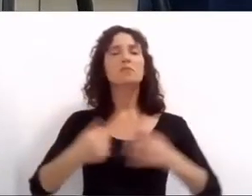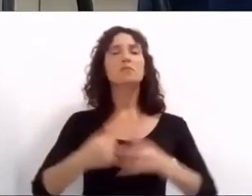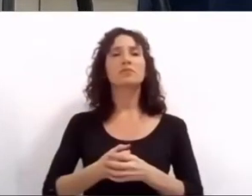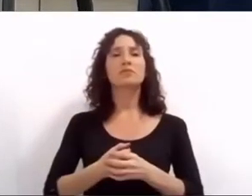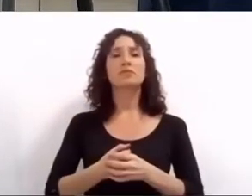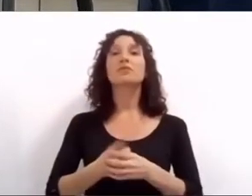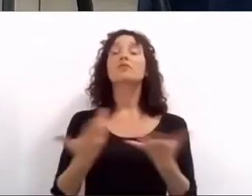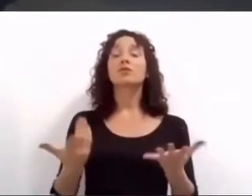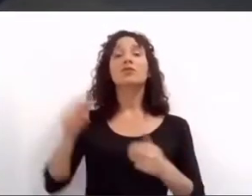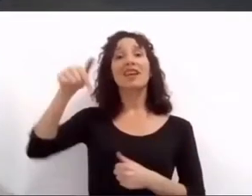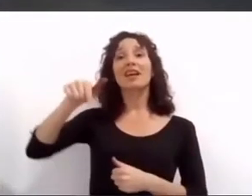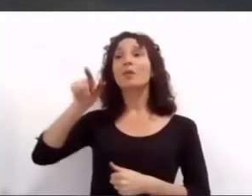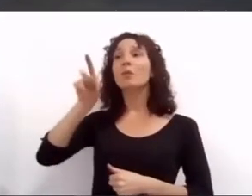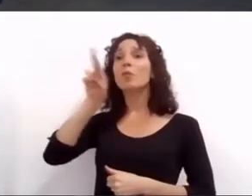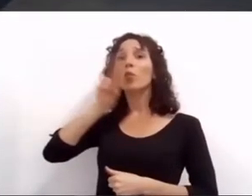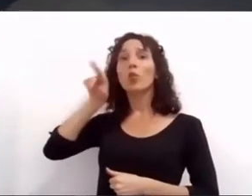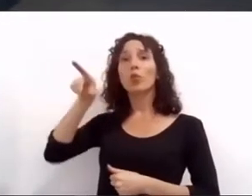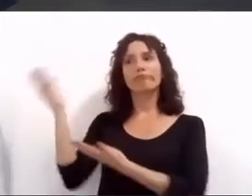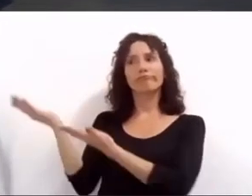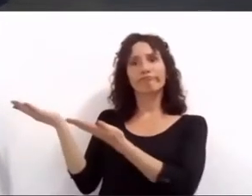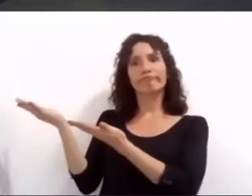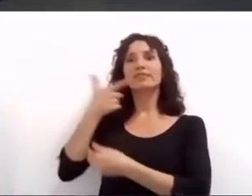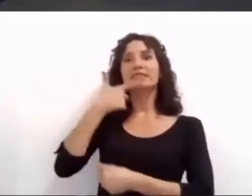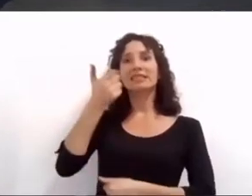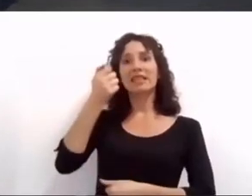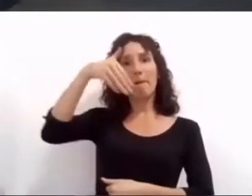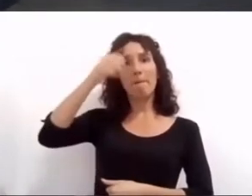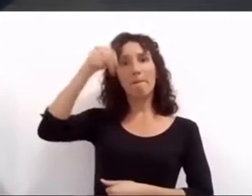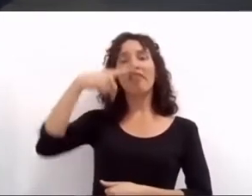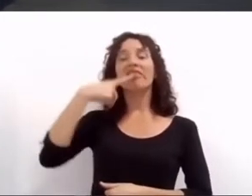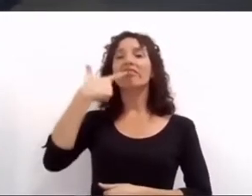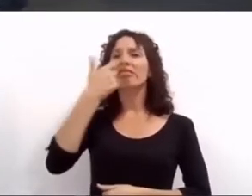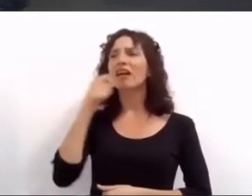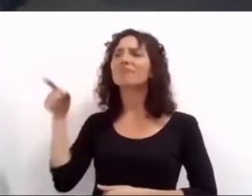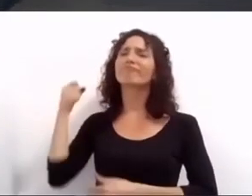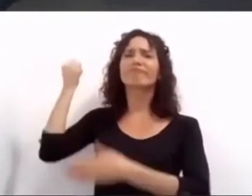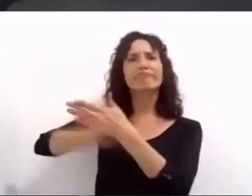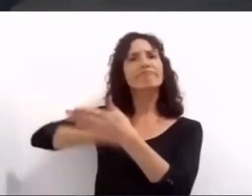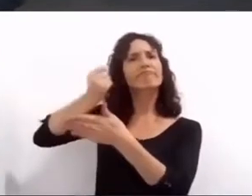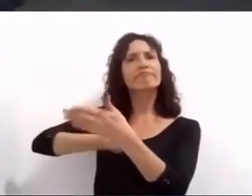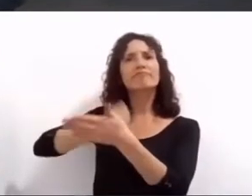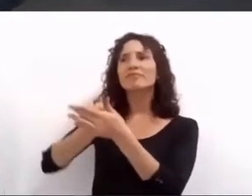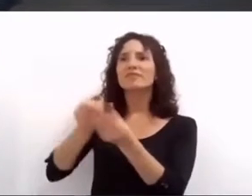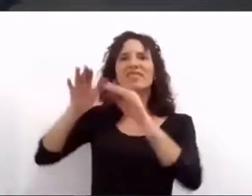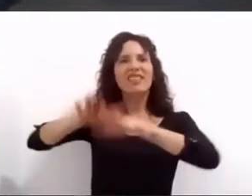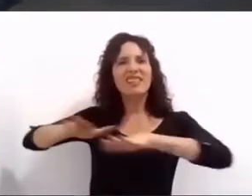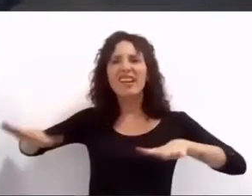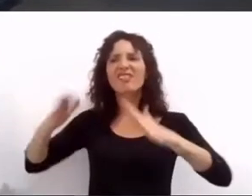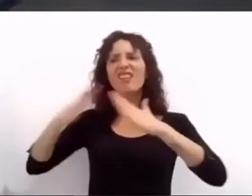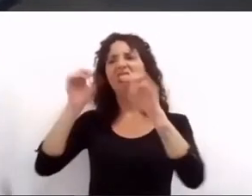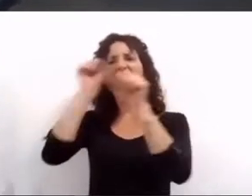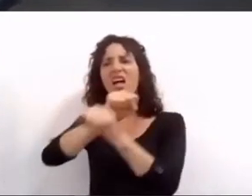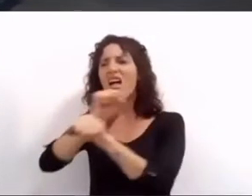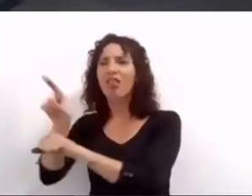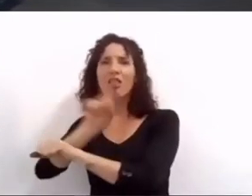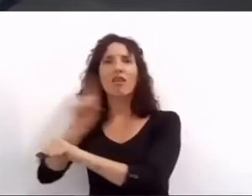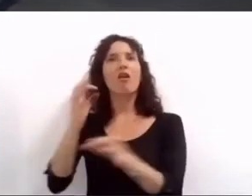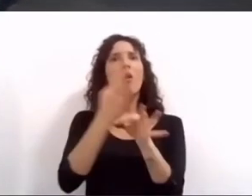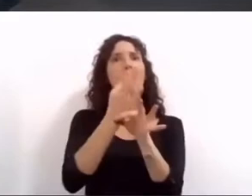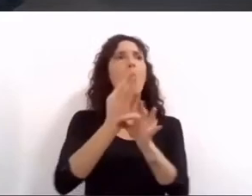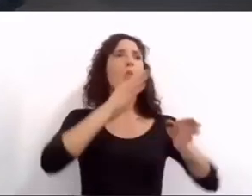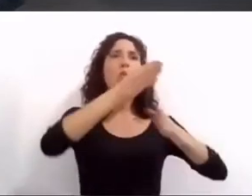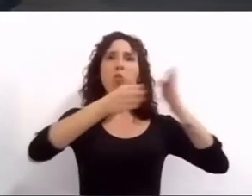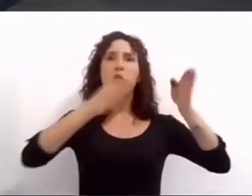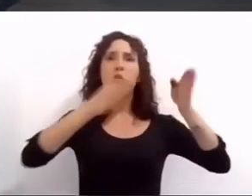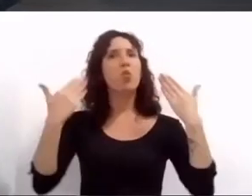Samantha de Padres por la Educación quiero agradecer su esfuerzo para que los chicos no queden afuera y vuelvan a tener clases